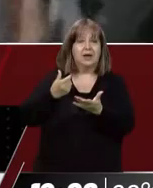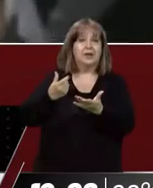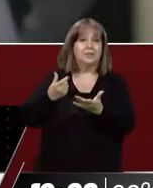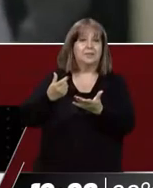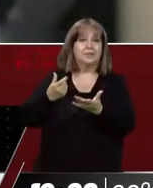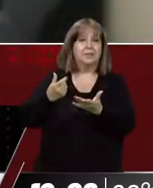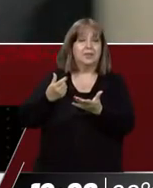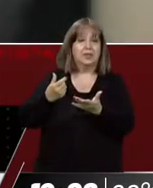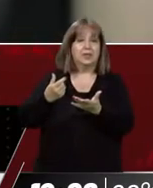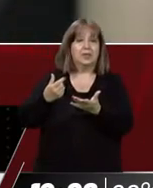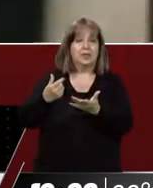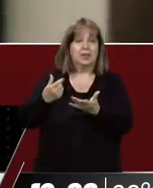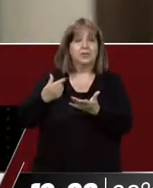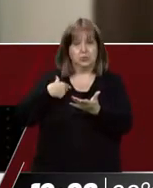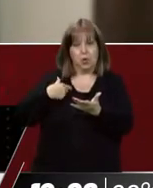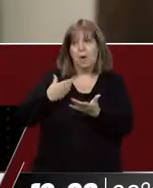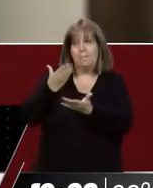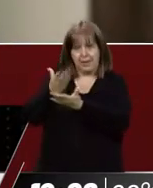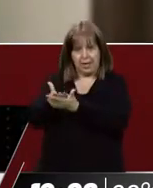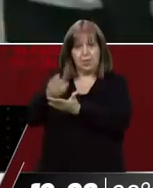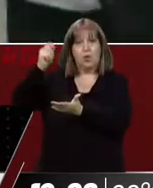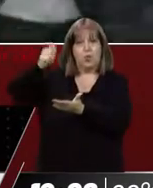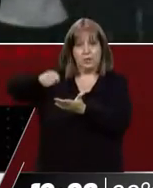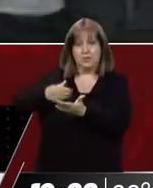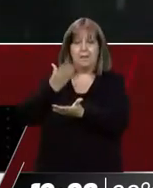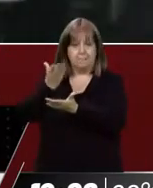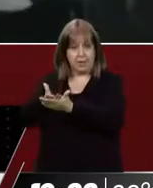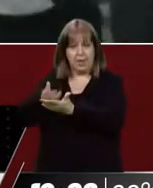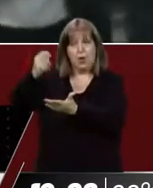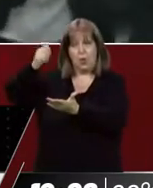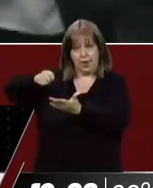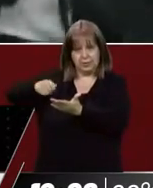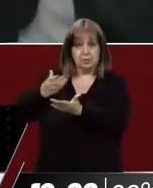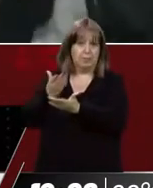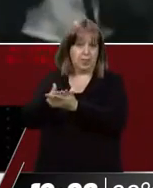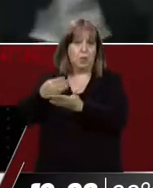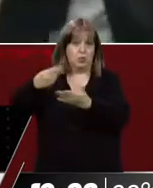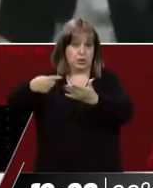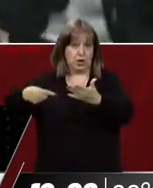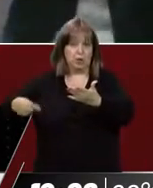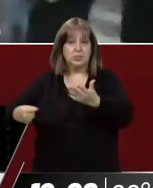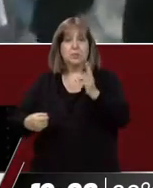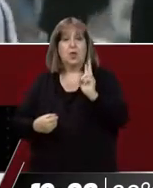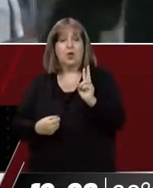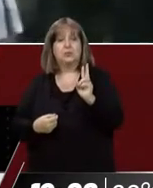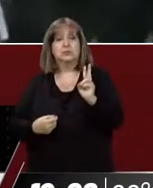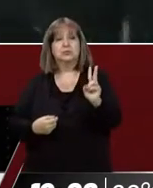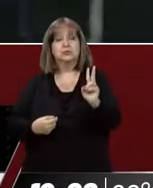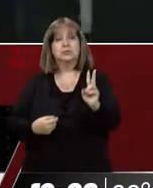interponiendo esta defensa en cuestionamiento a la sentencia condenatoria de los dos imputados.